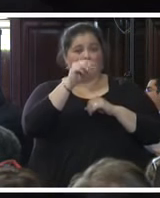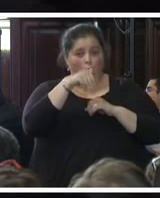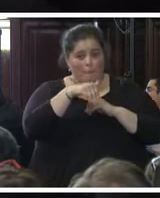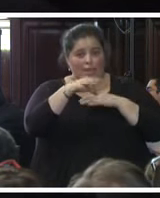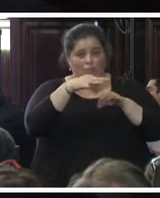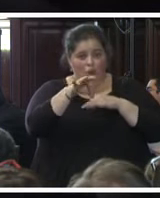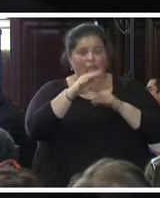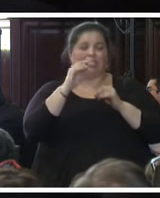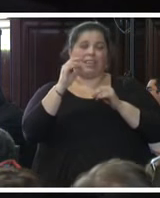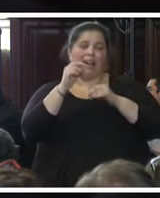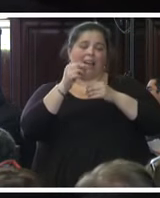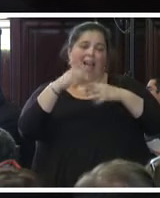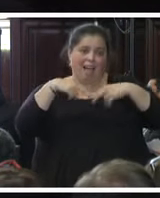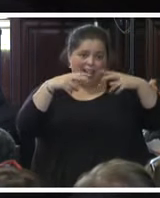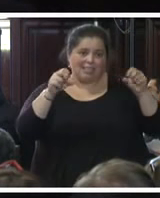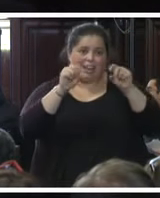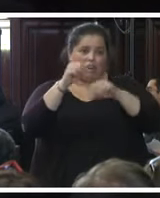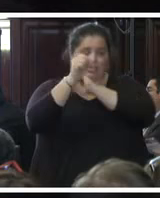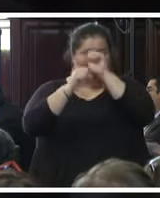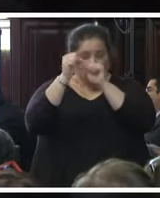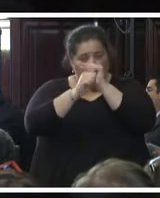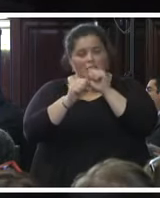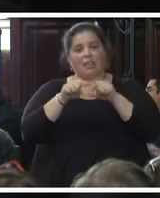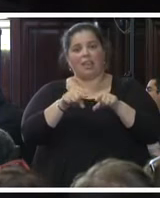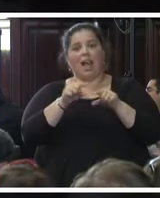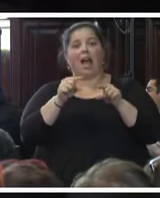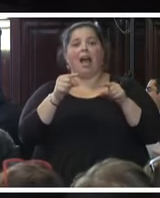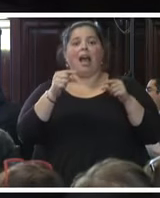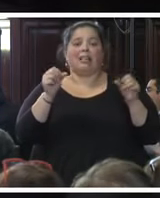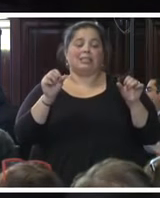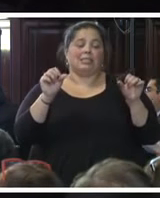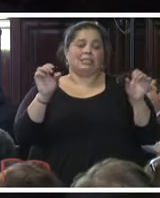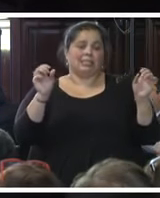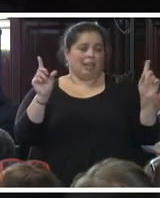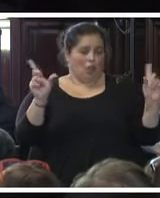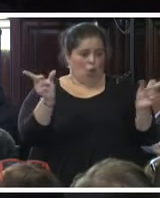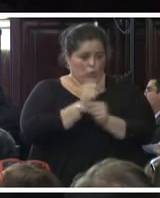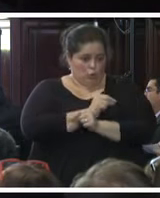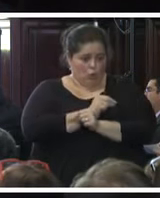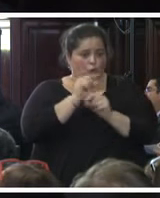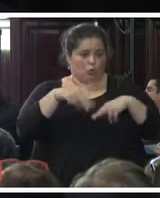sido concluido materialmente en su fase de análisis por la Procuraduría General de la República.